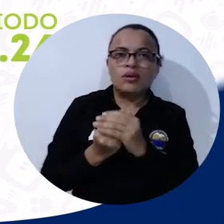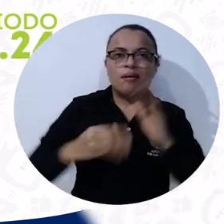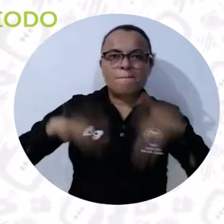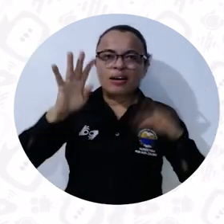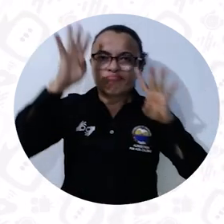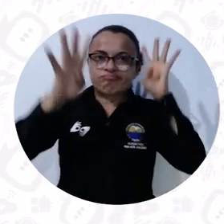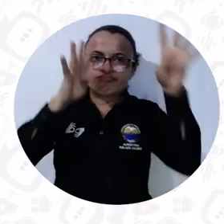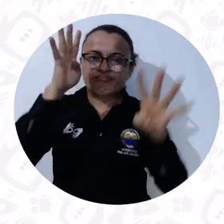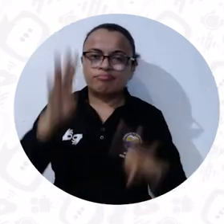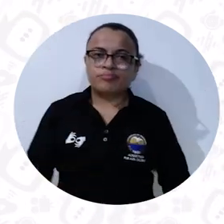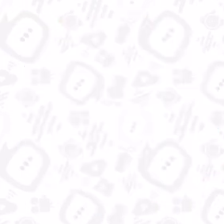e innovadora.